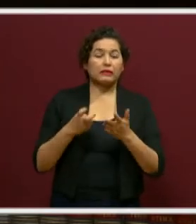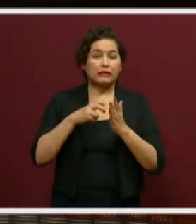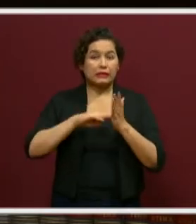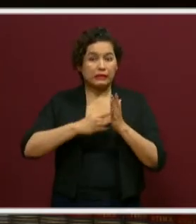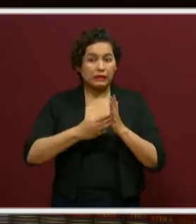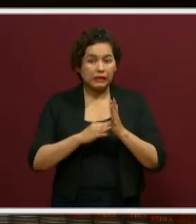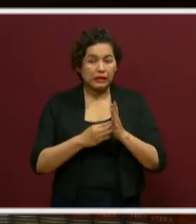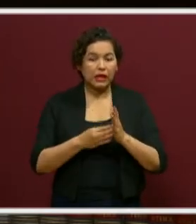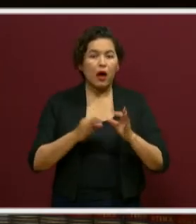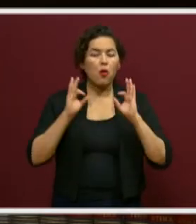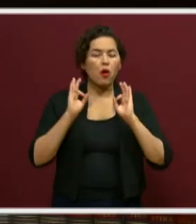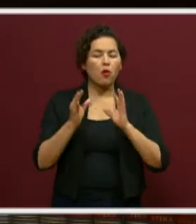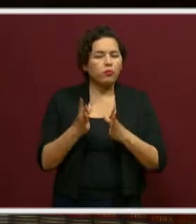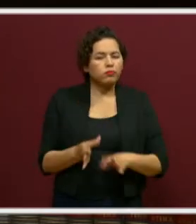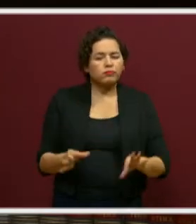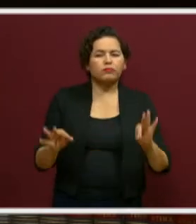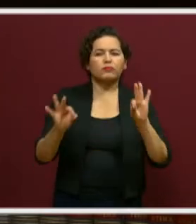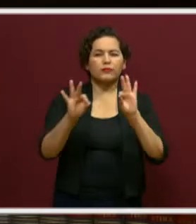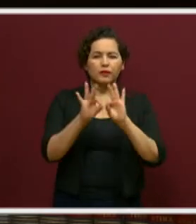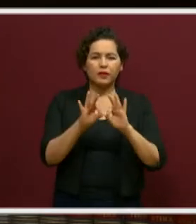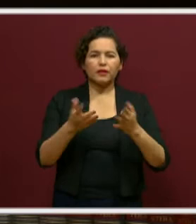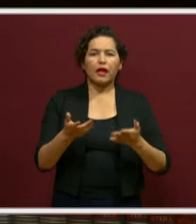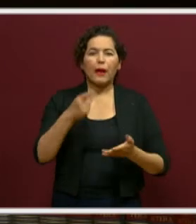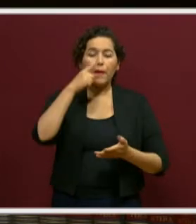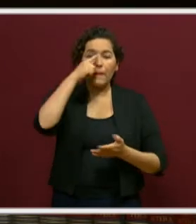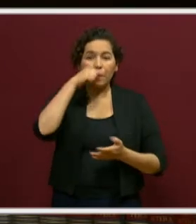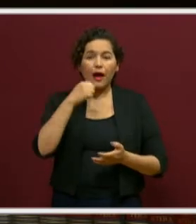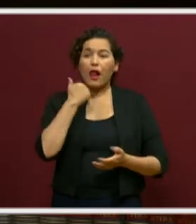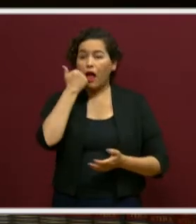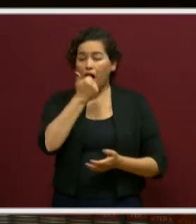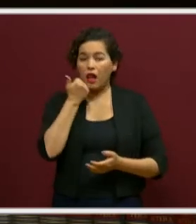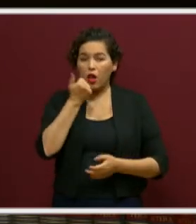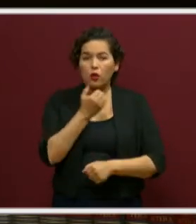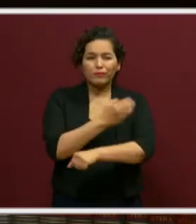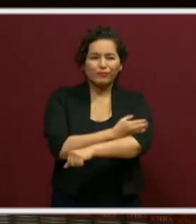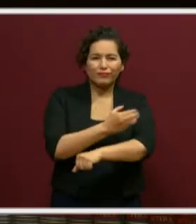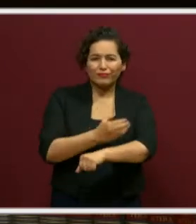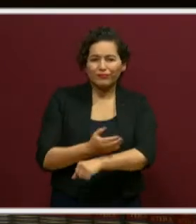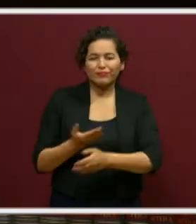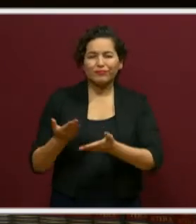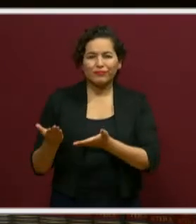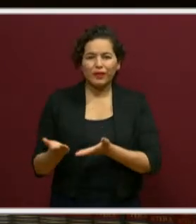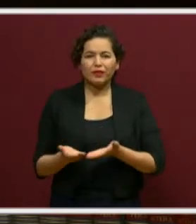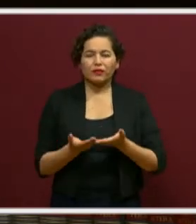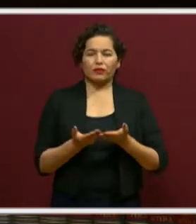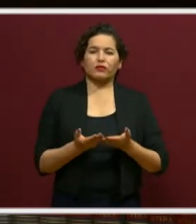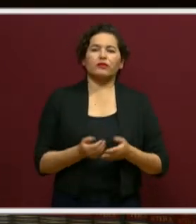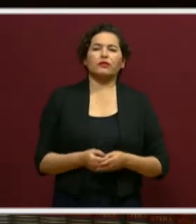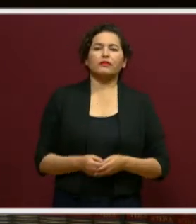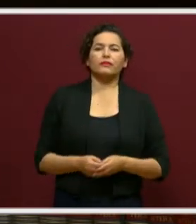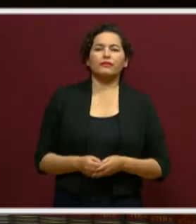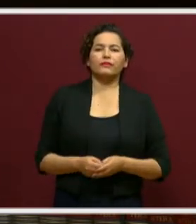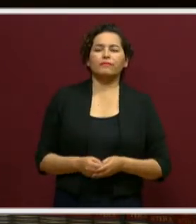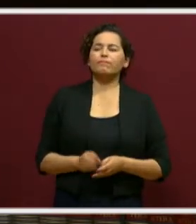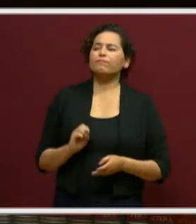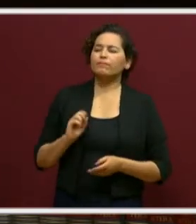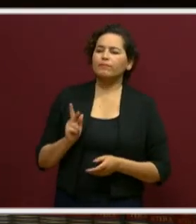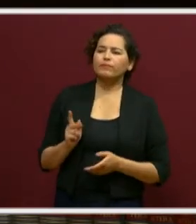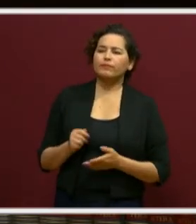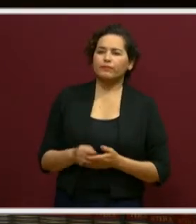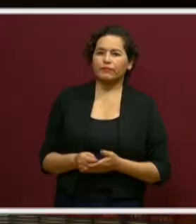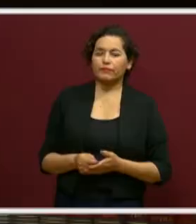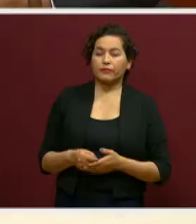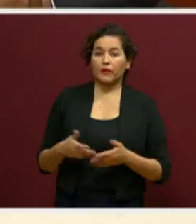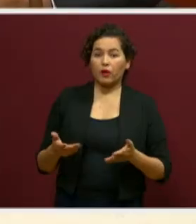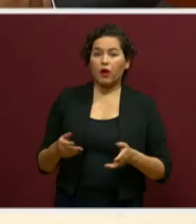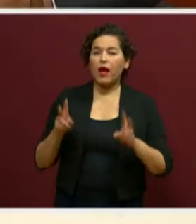valiosos para acompañar a los alumnos en esta circunstancia de bajo desempeño. Bien, ahora